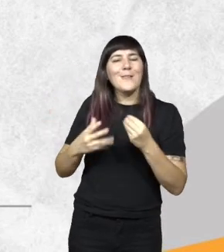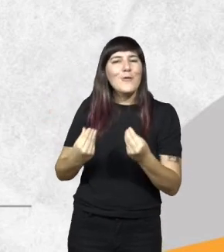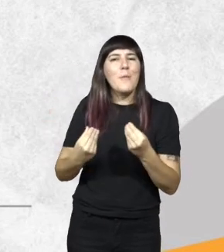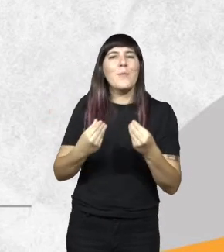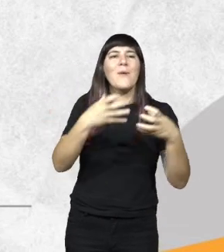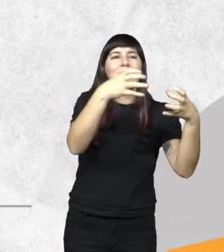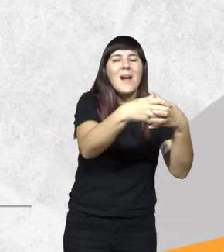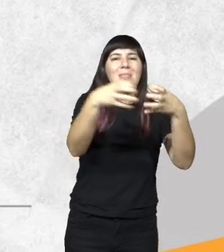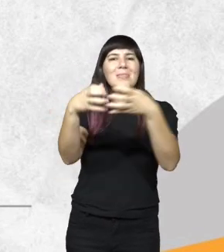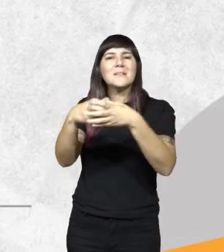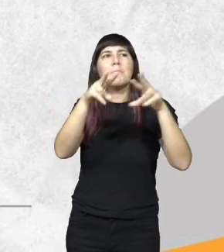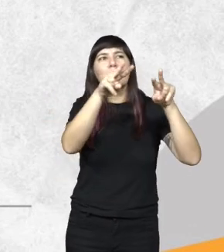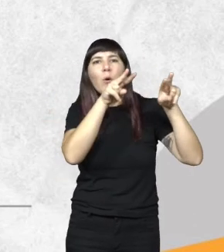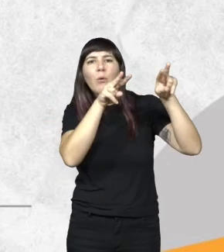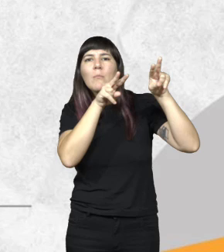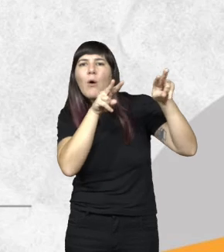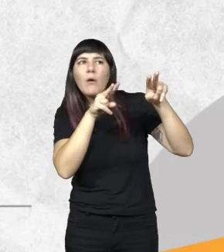bandas de cazadores furtivos